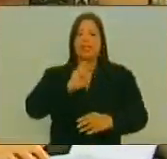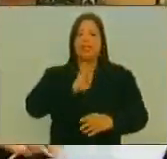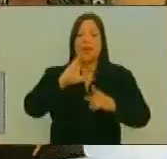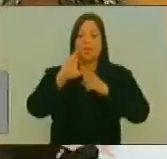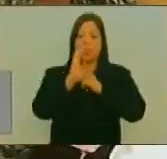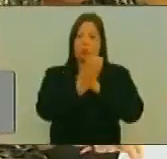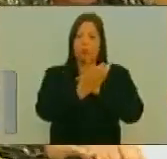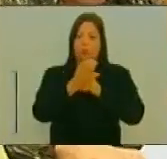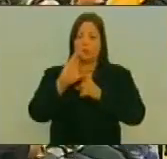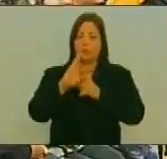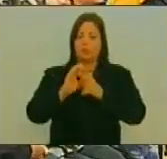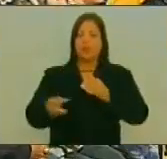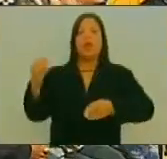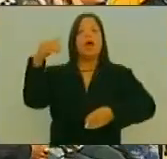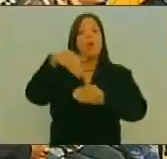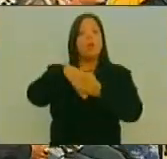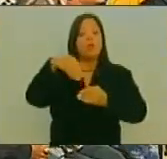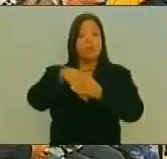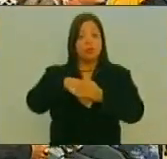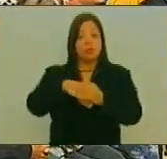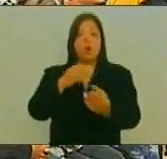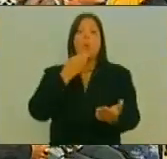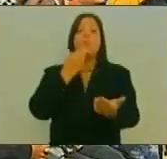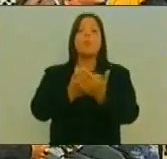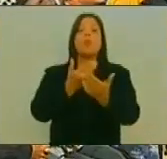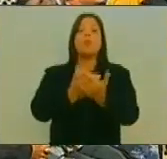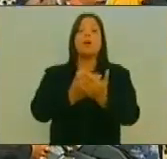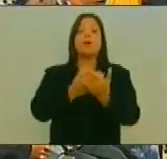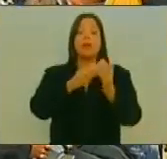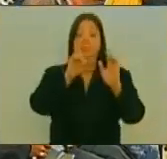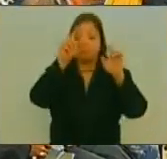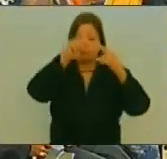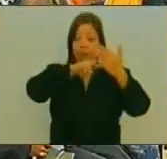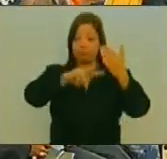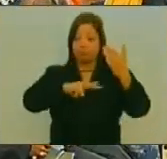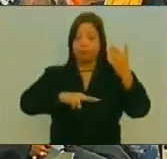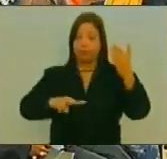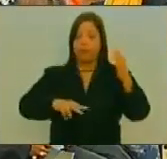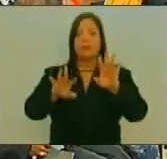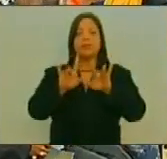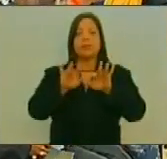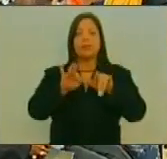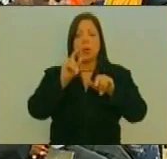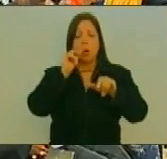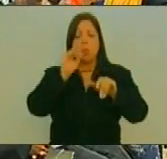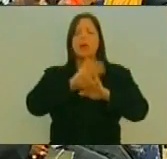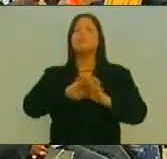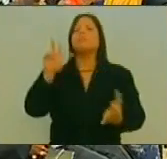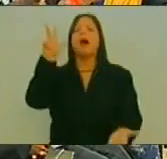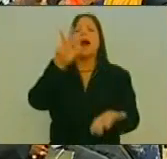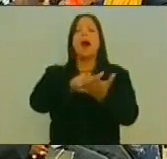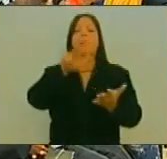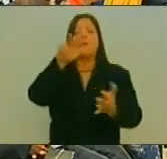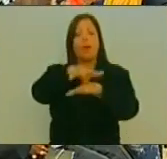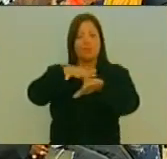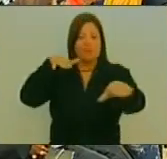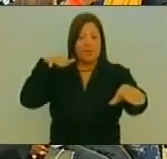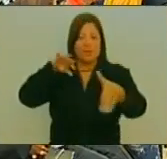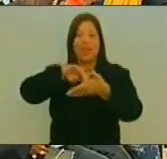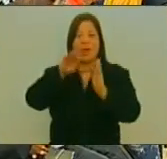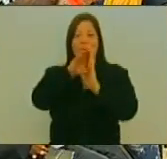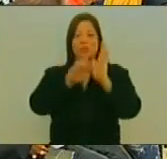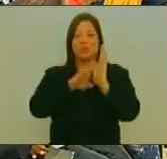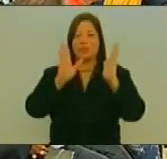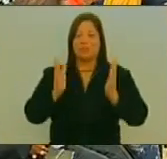Sometida a votación la propuesta de orden del día Leída por el secretario Resultó aprobada por unanimidad